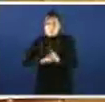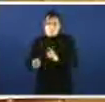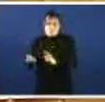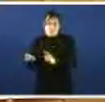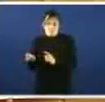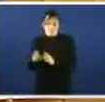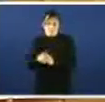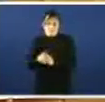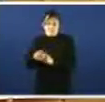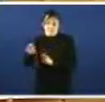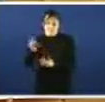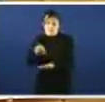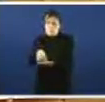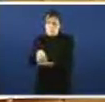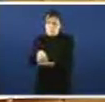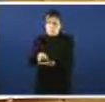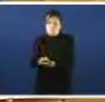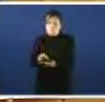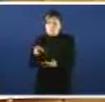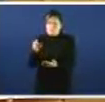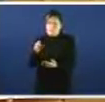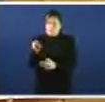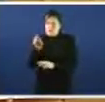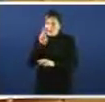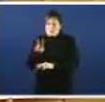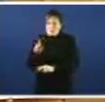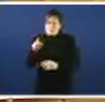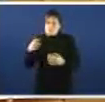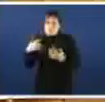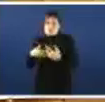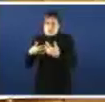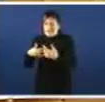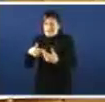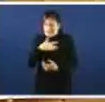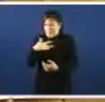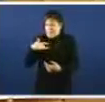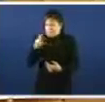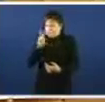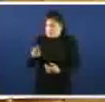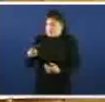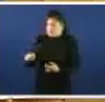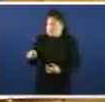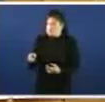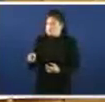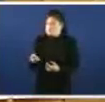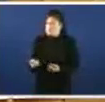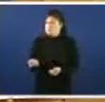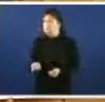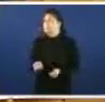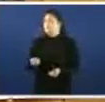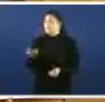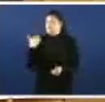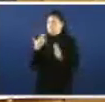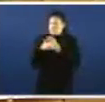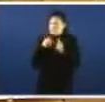nos chois estas caixas automáticas nos contaban non? e que calcara que teña un pouco de